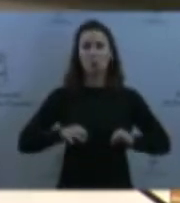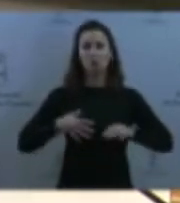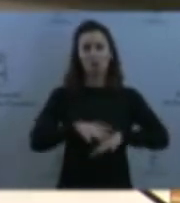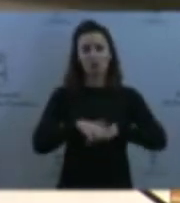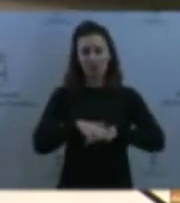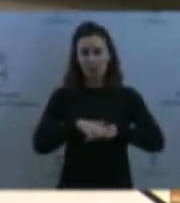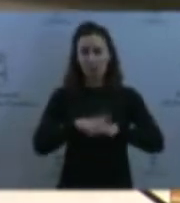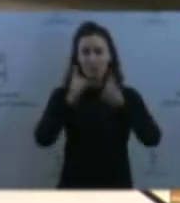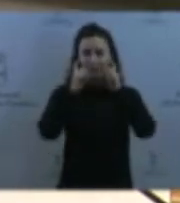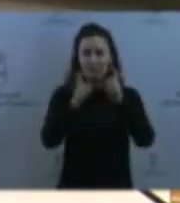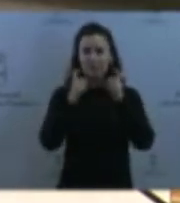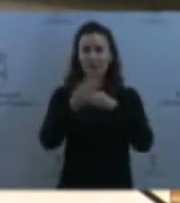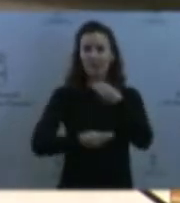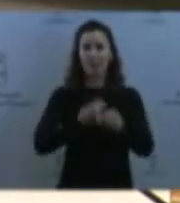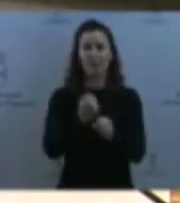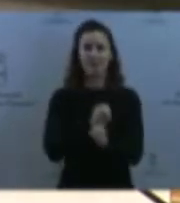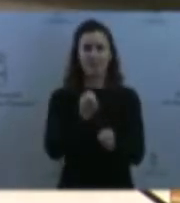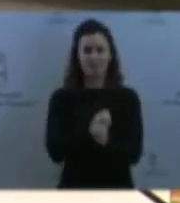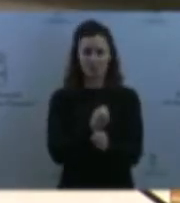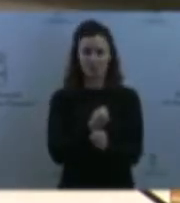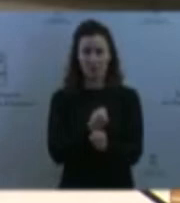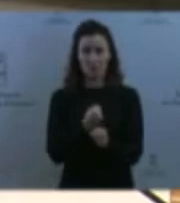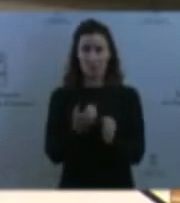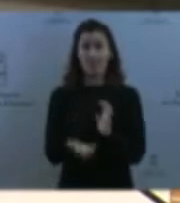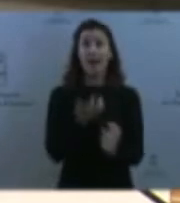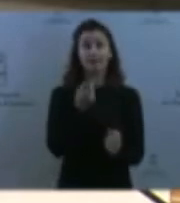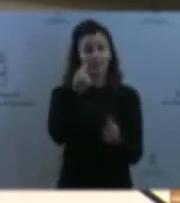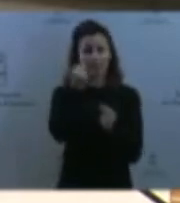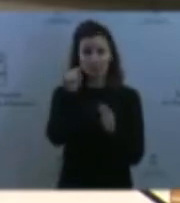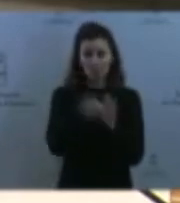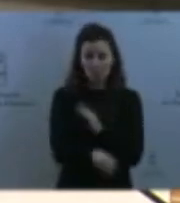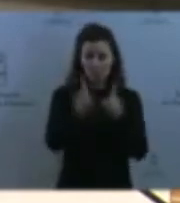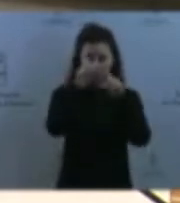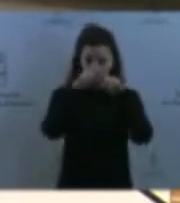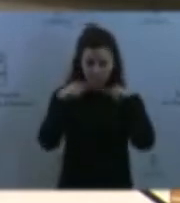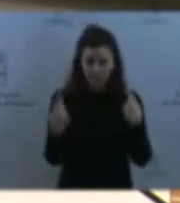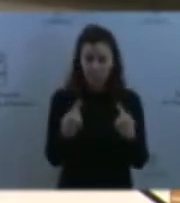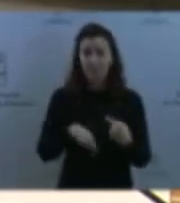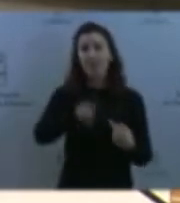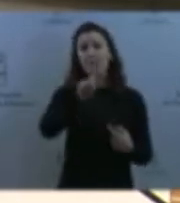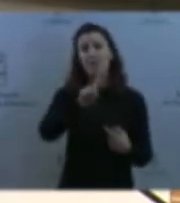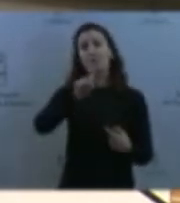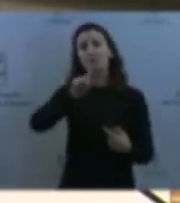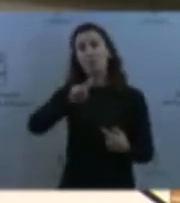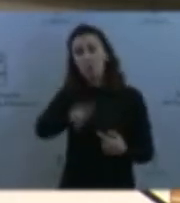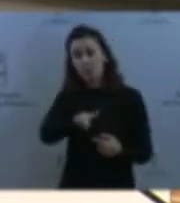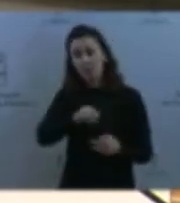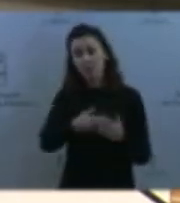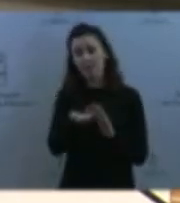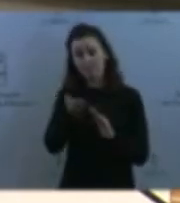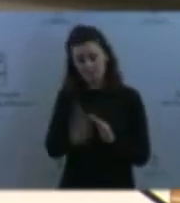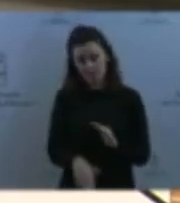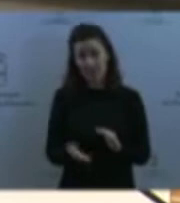antes, riguroso y discreto, a unos 112 menores. Le digo que, al día de ayer, teníamos 107.